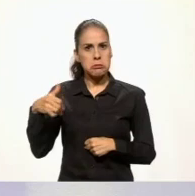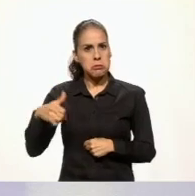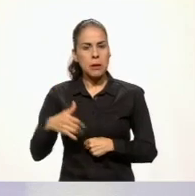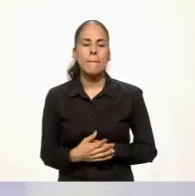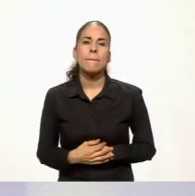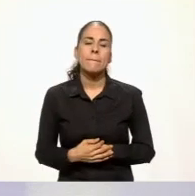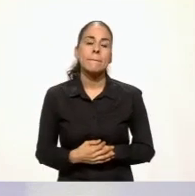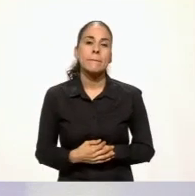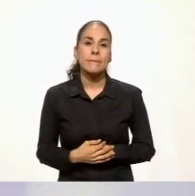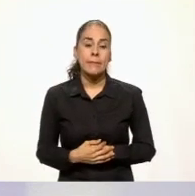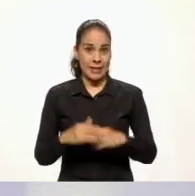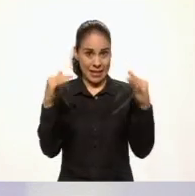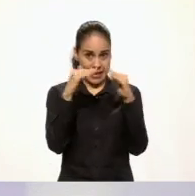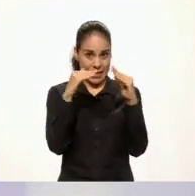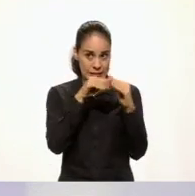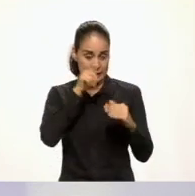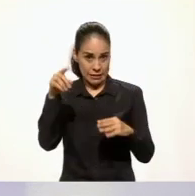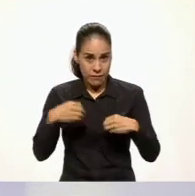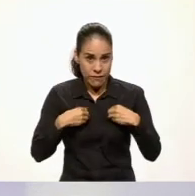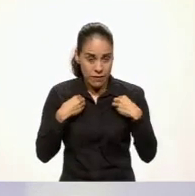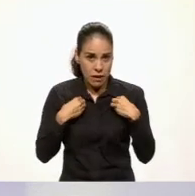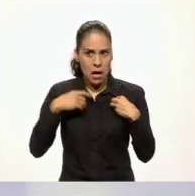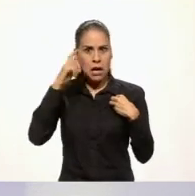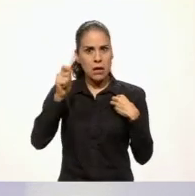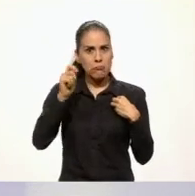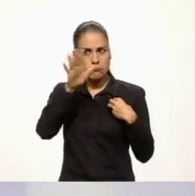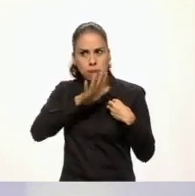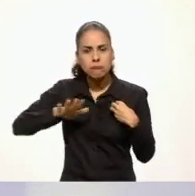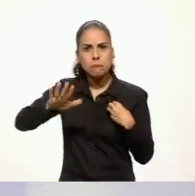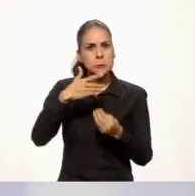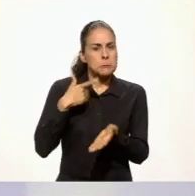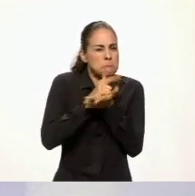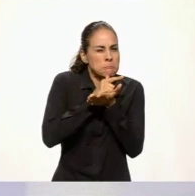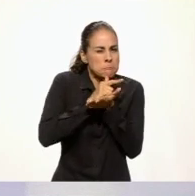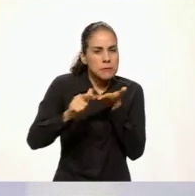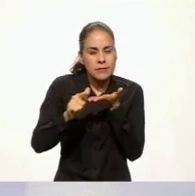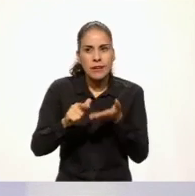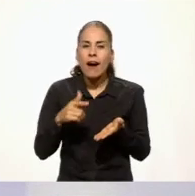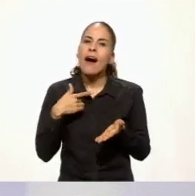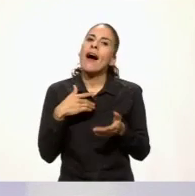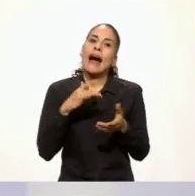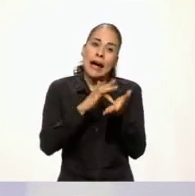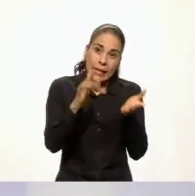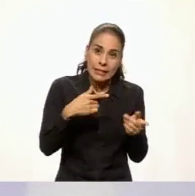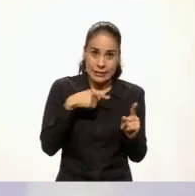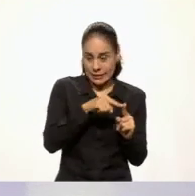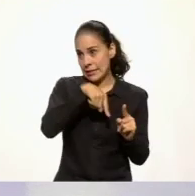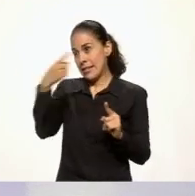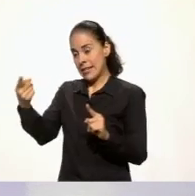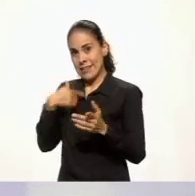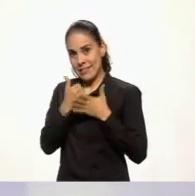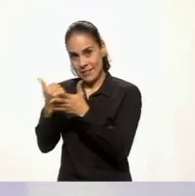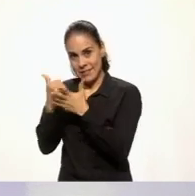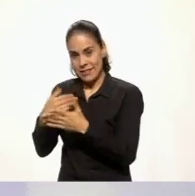La casa donde vivía era célebre por su limpieza, gracias a Daniel que ayudaba a su madre y que